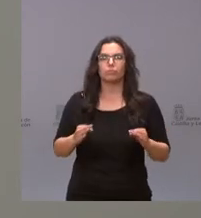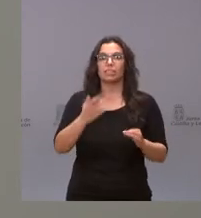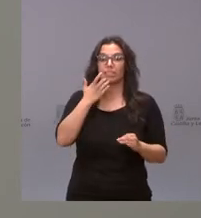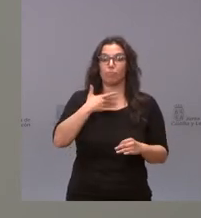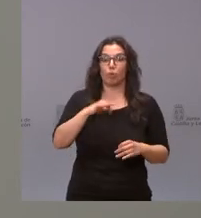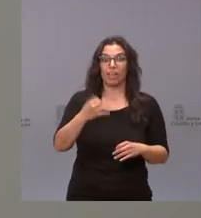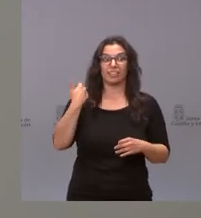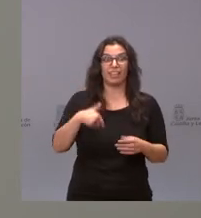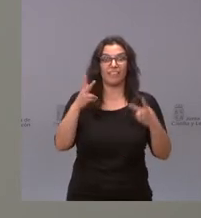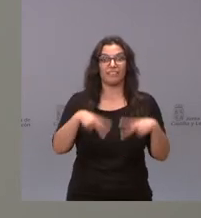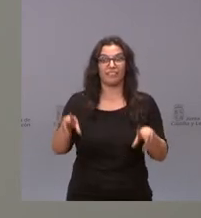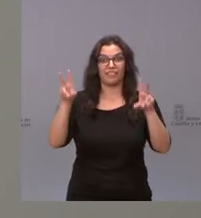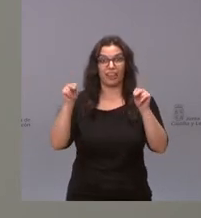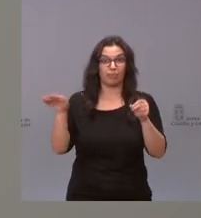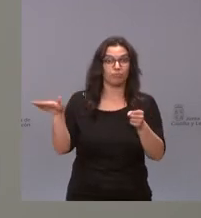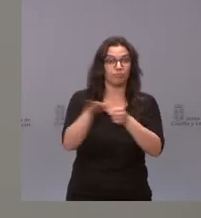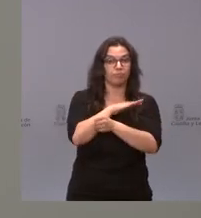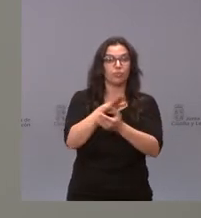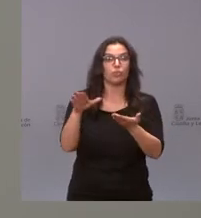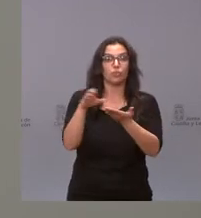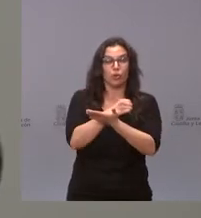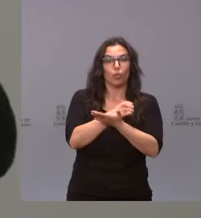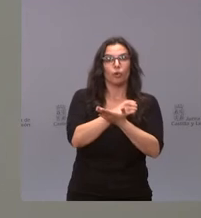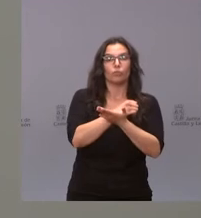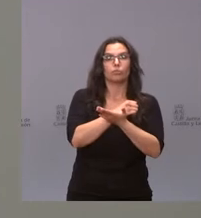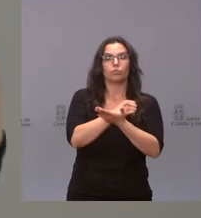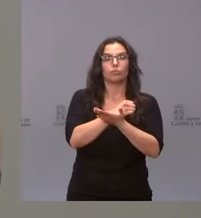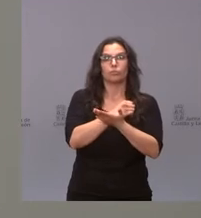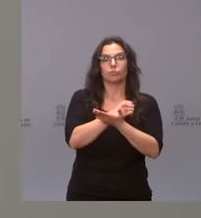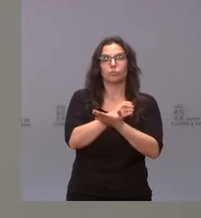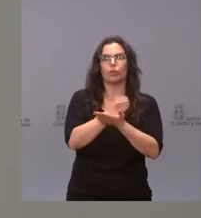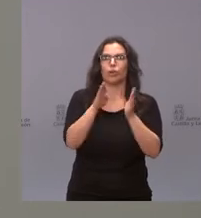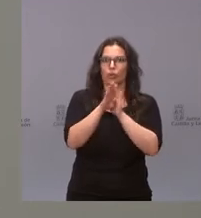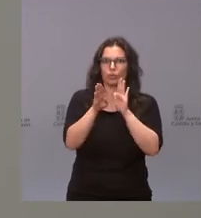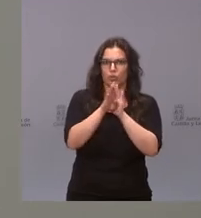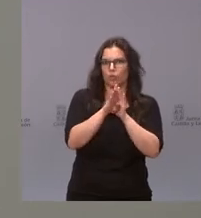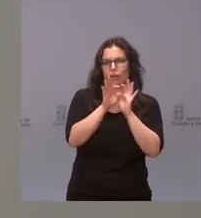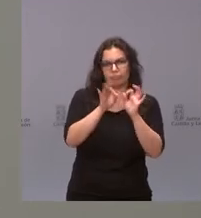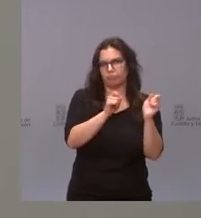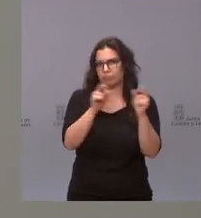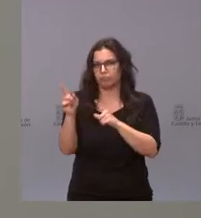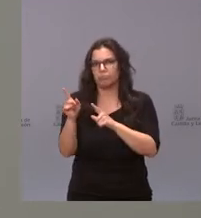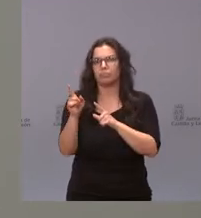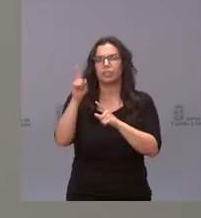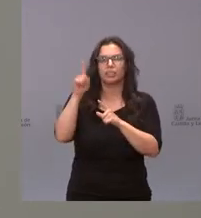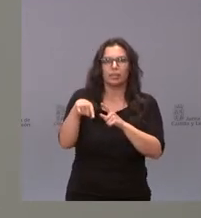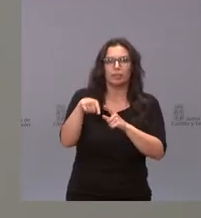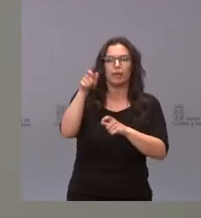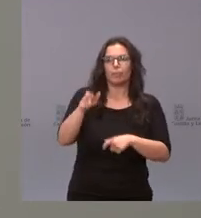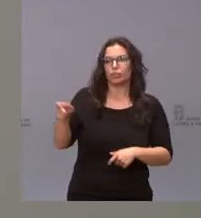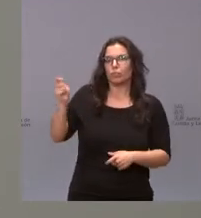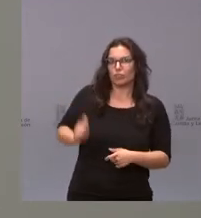por finalizada, la vacunación de los centros, teniendo en cuenta que se va a seguir produciendo ingresos y que hay sustituciones de personal,